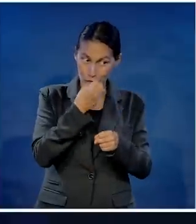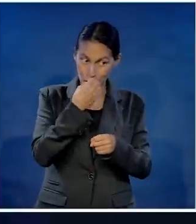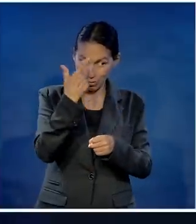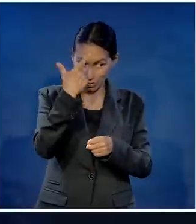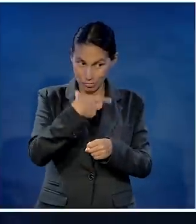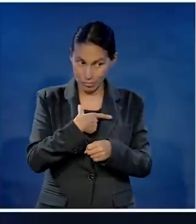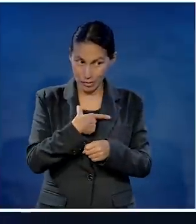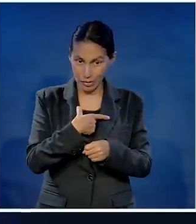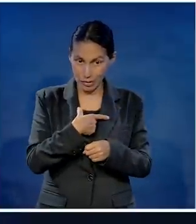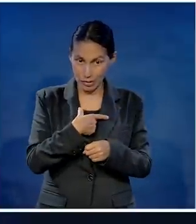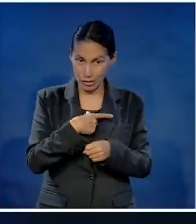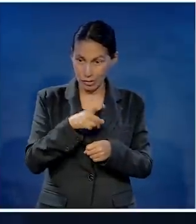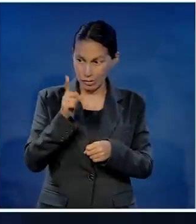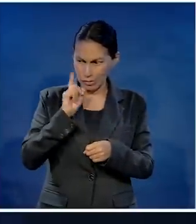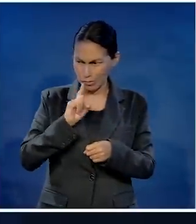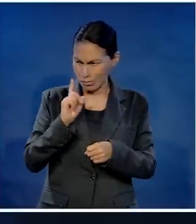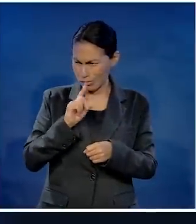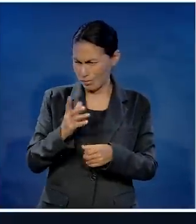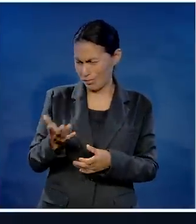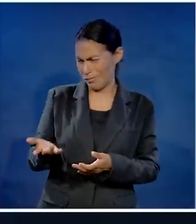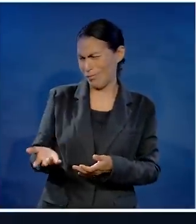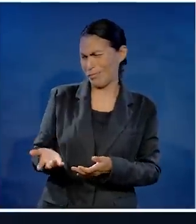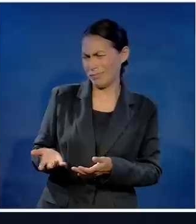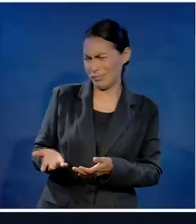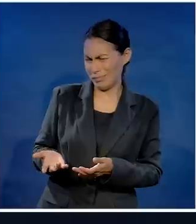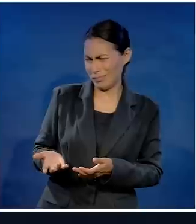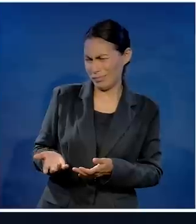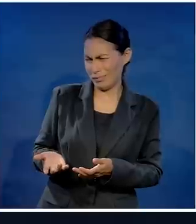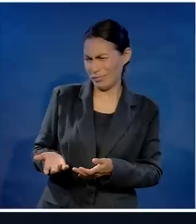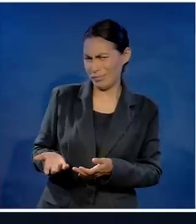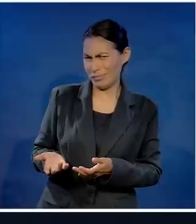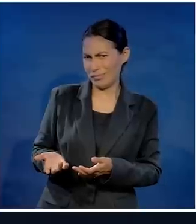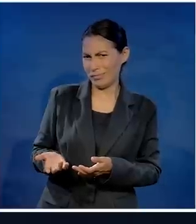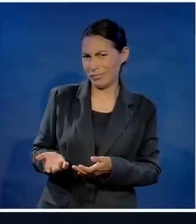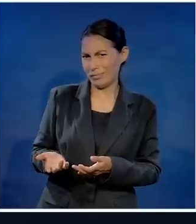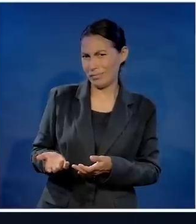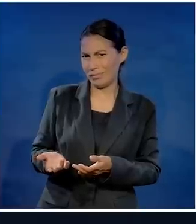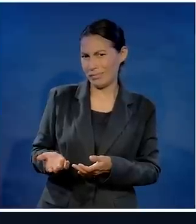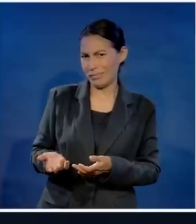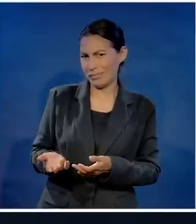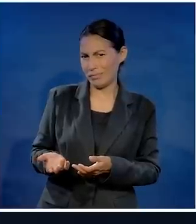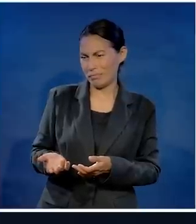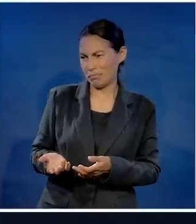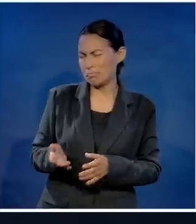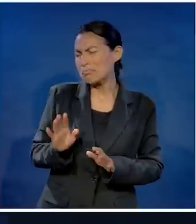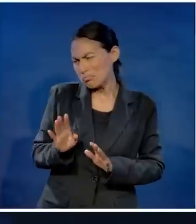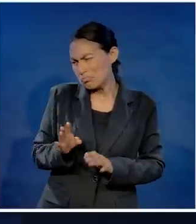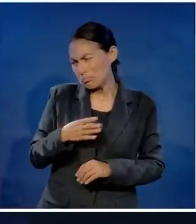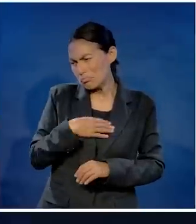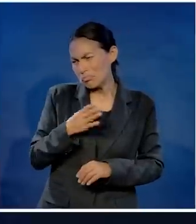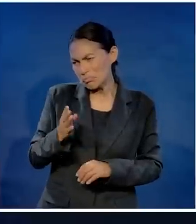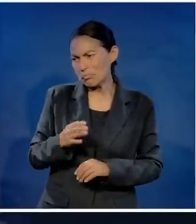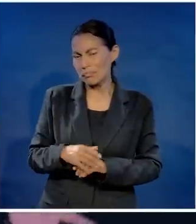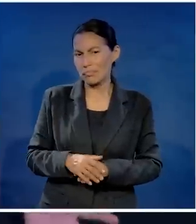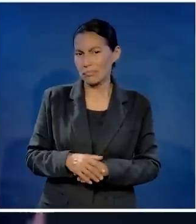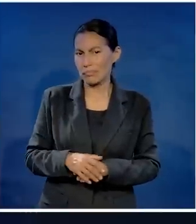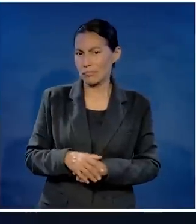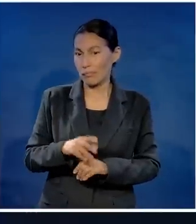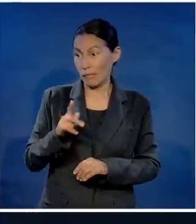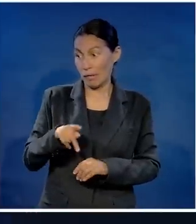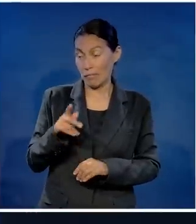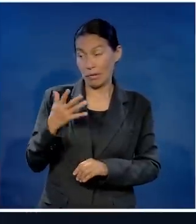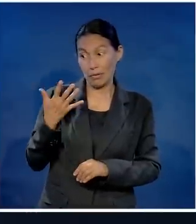cenar hoy la muchacha se me queda viendo como diciendo pobre cosa esa pero